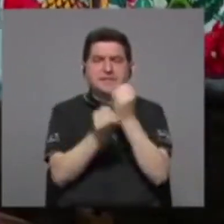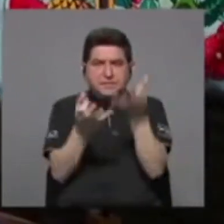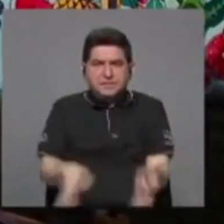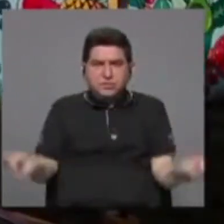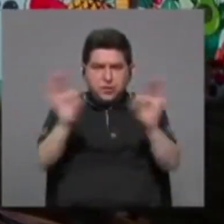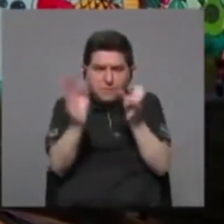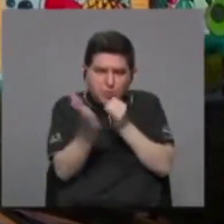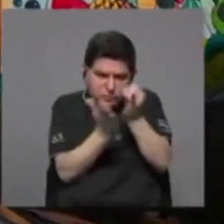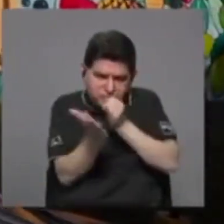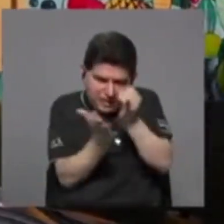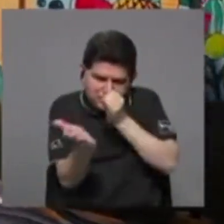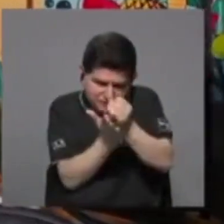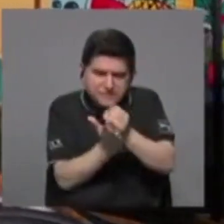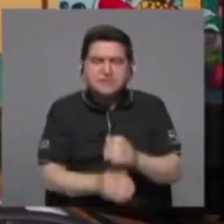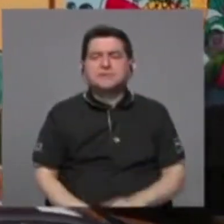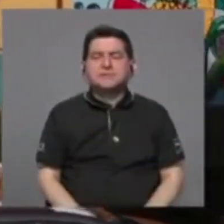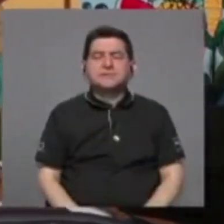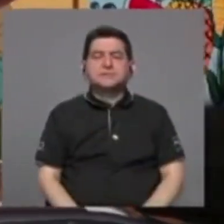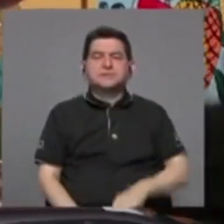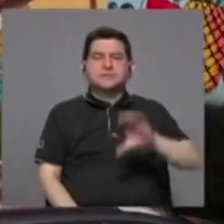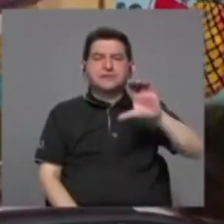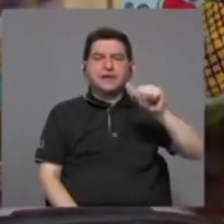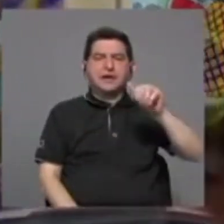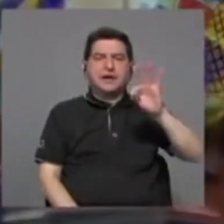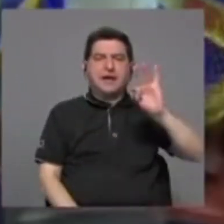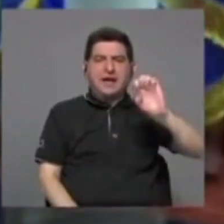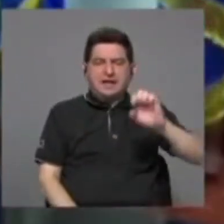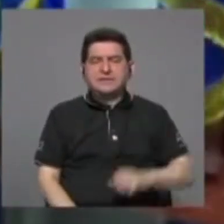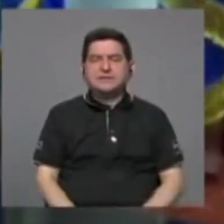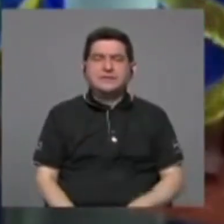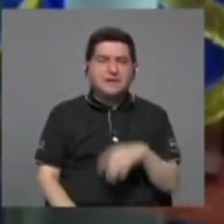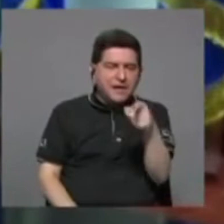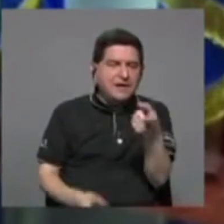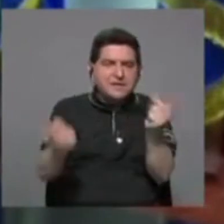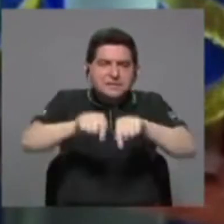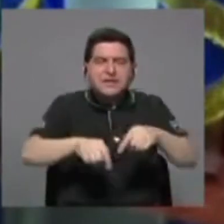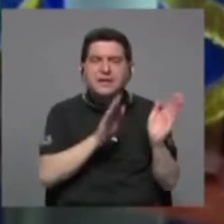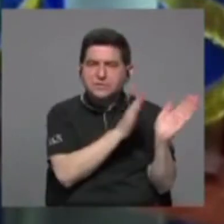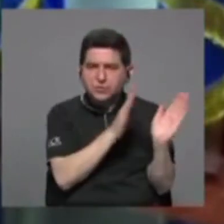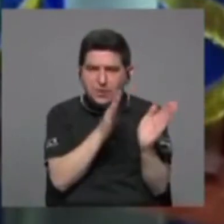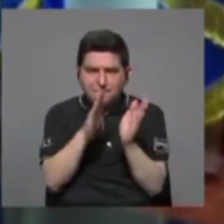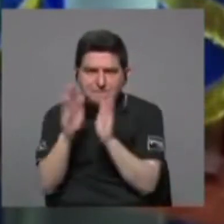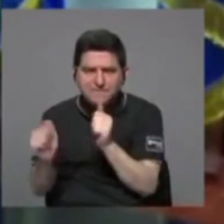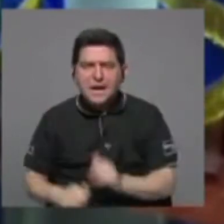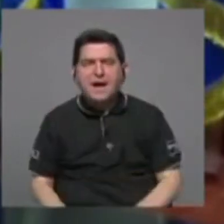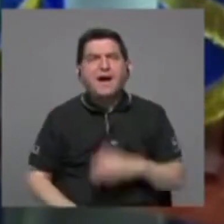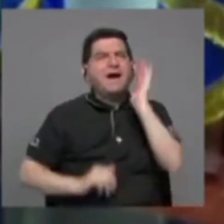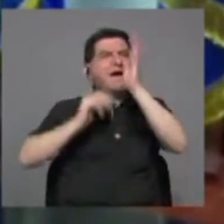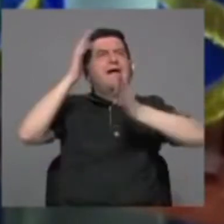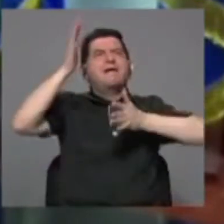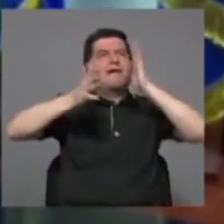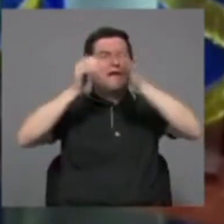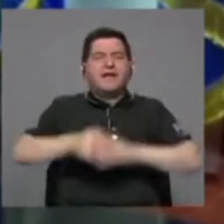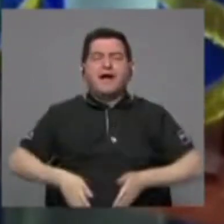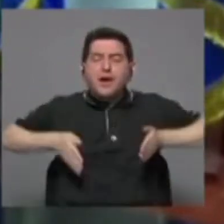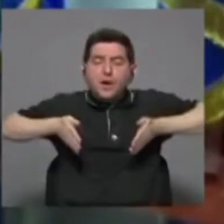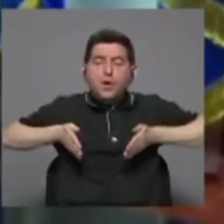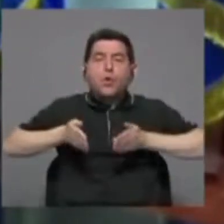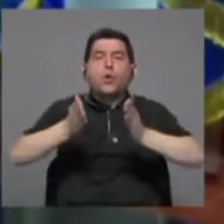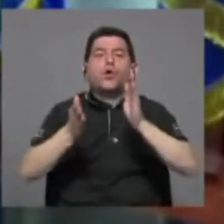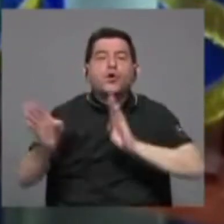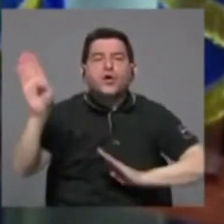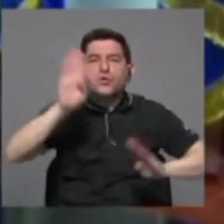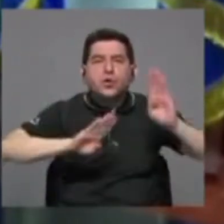la investigación. El CATIE se empujó un plan de crear un corredor biológico de